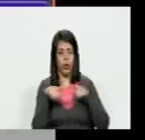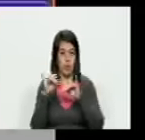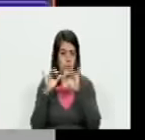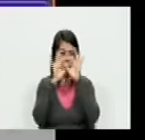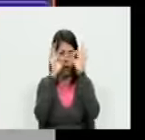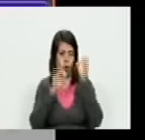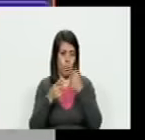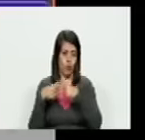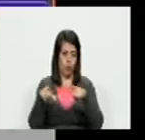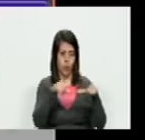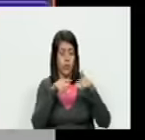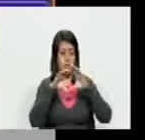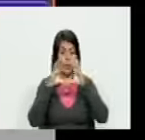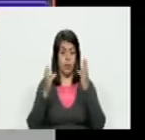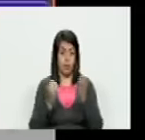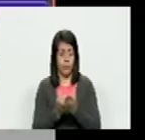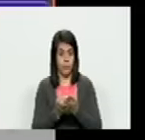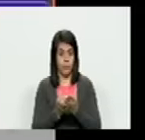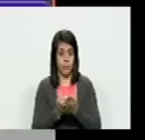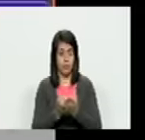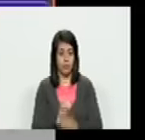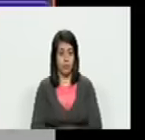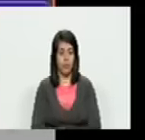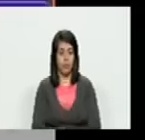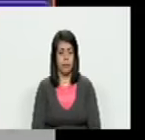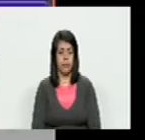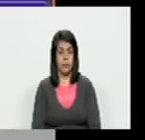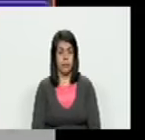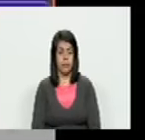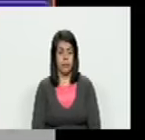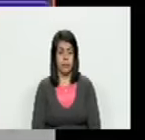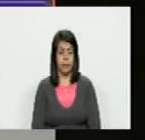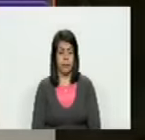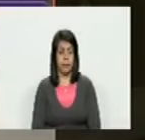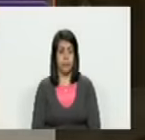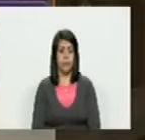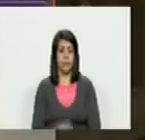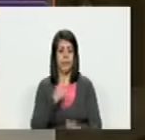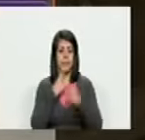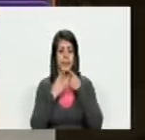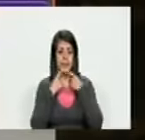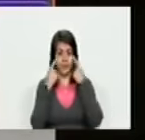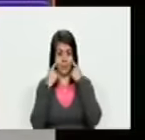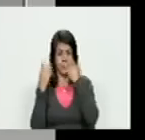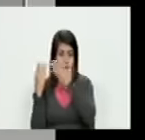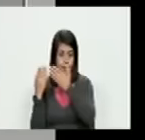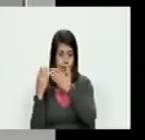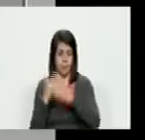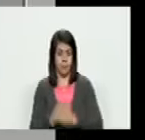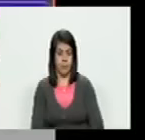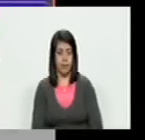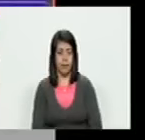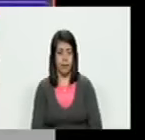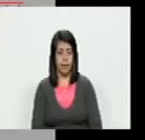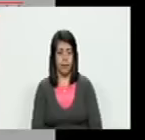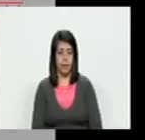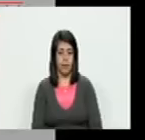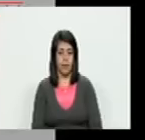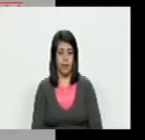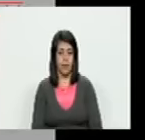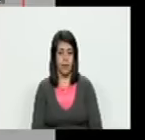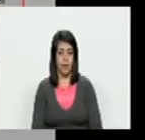estilo para otras partes del mundo en la imagen de colores que también se encuentra ahí